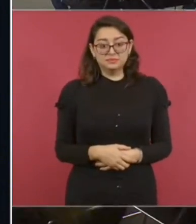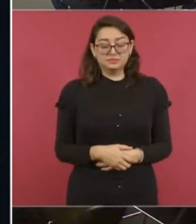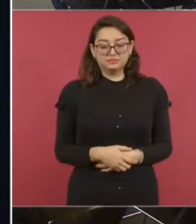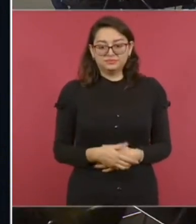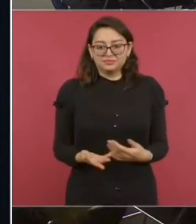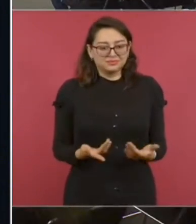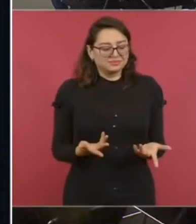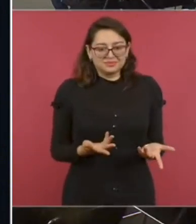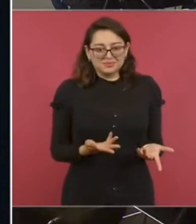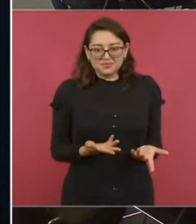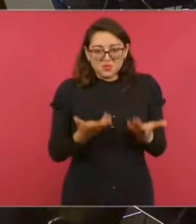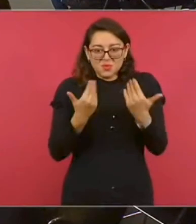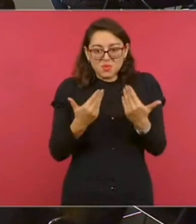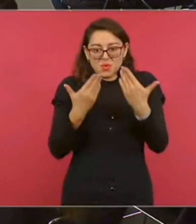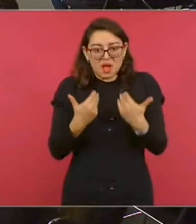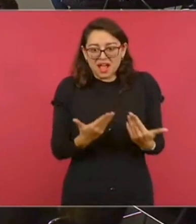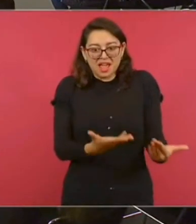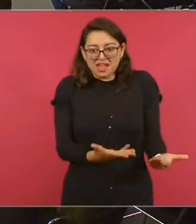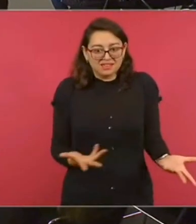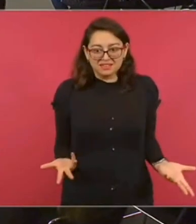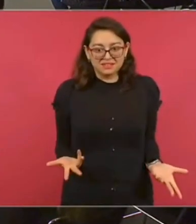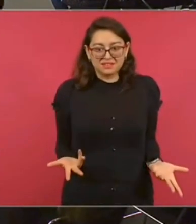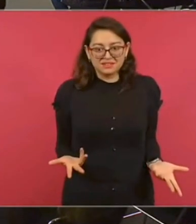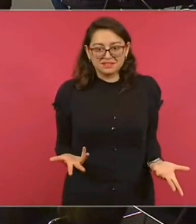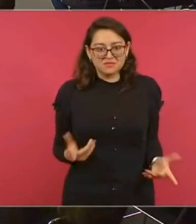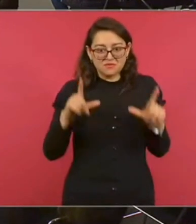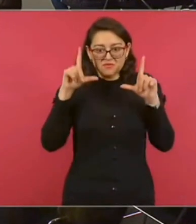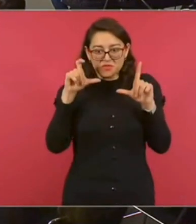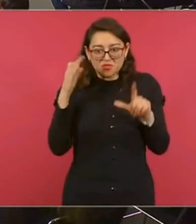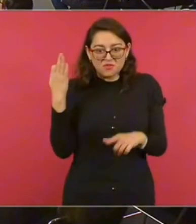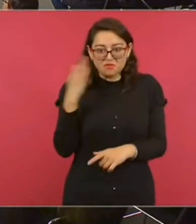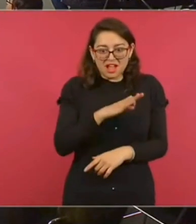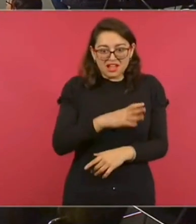¿quién sabe de dónde? Es la imagen.